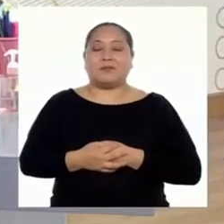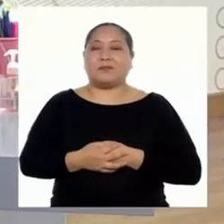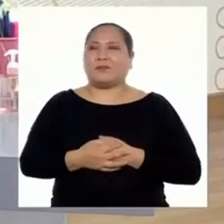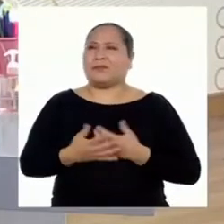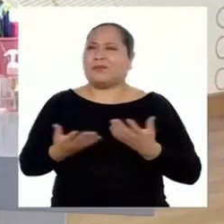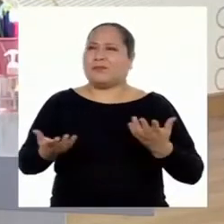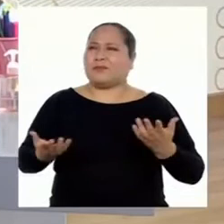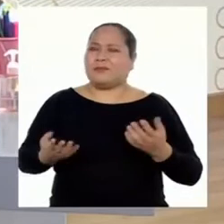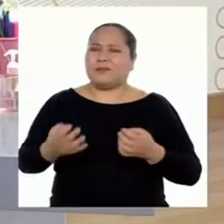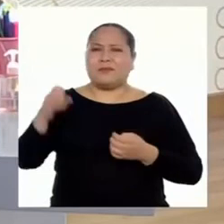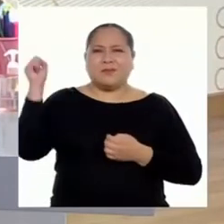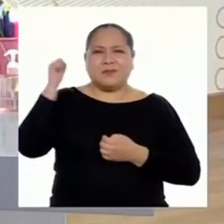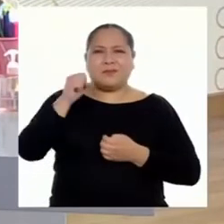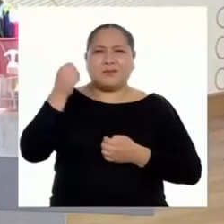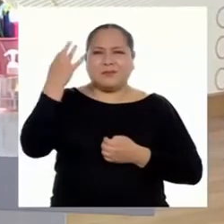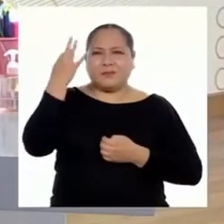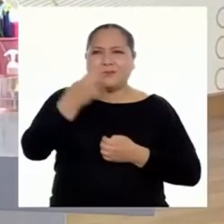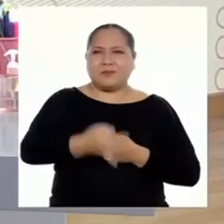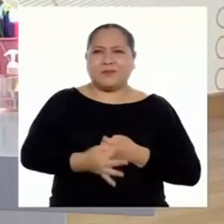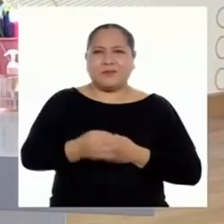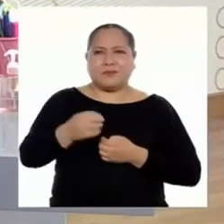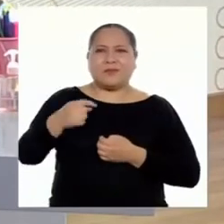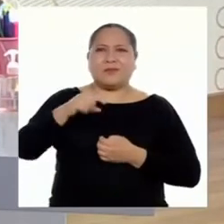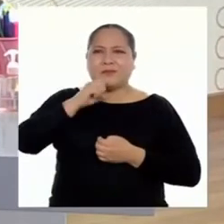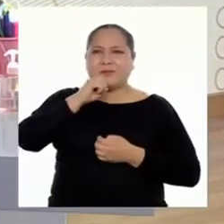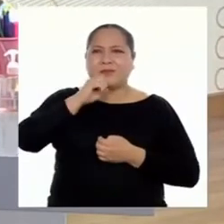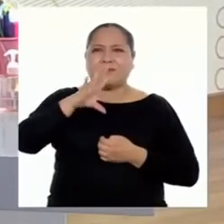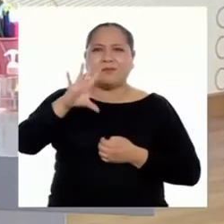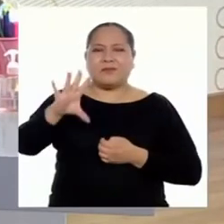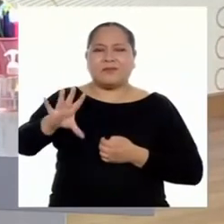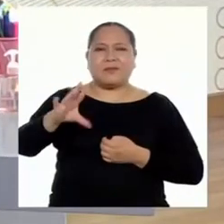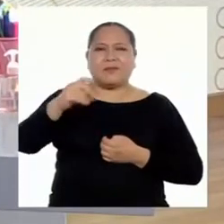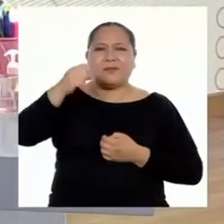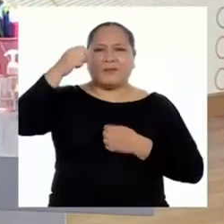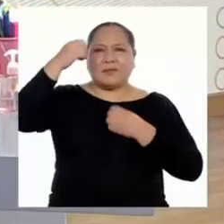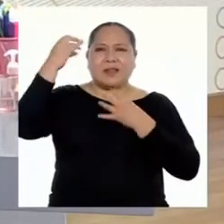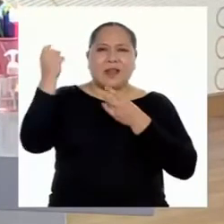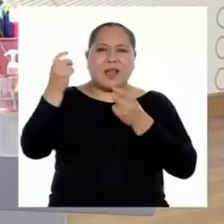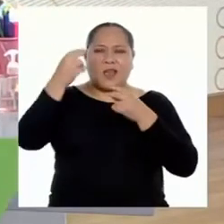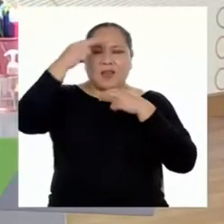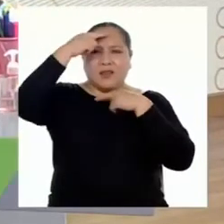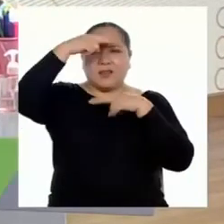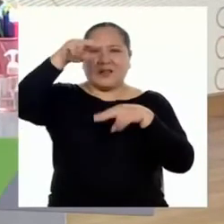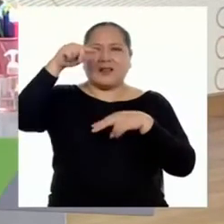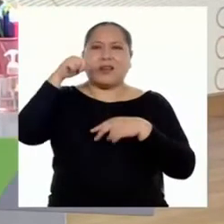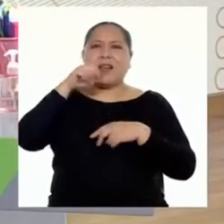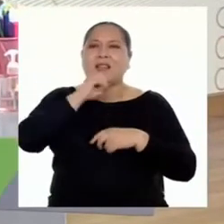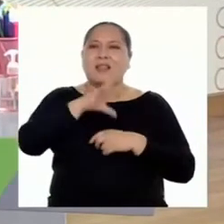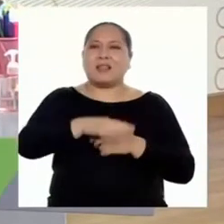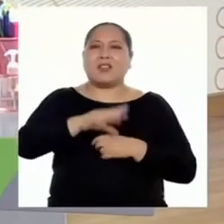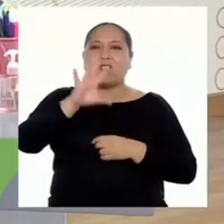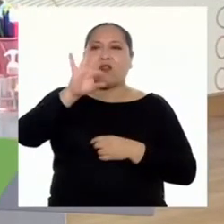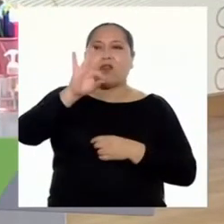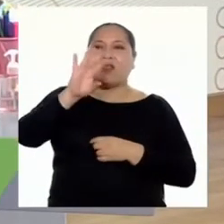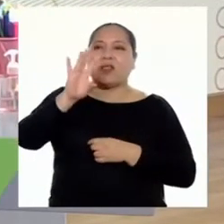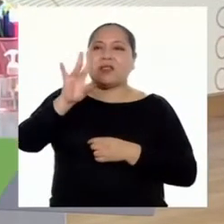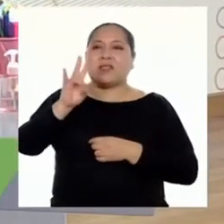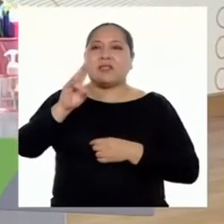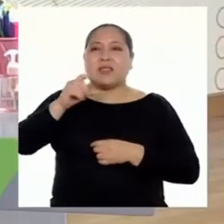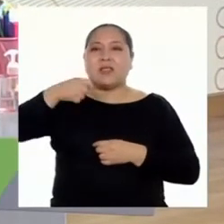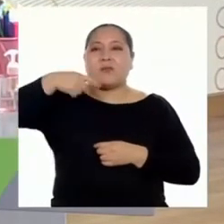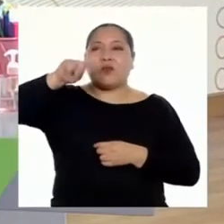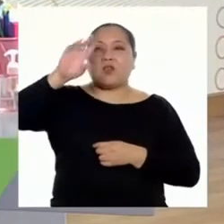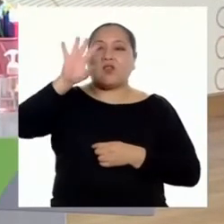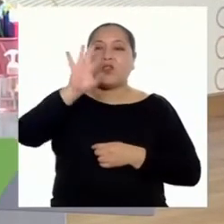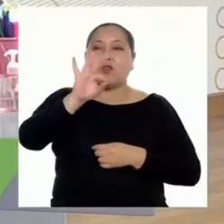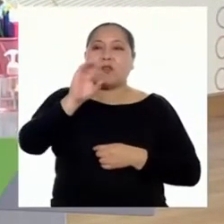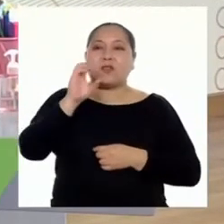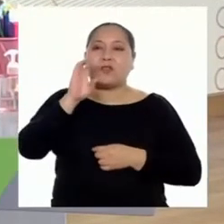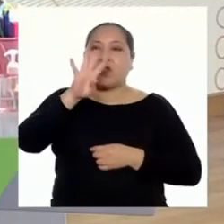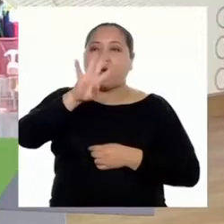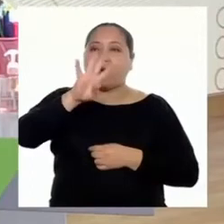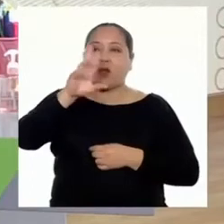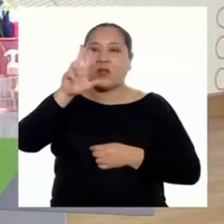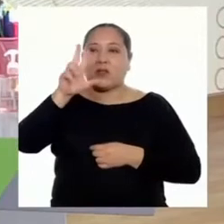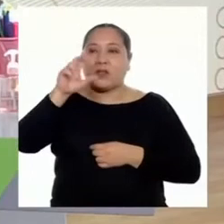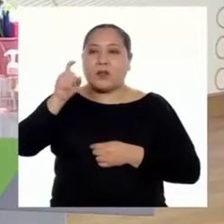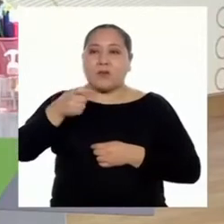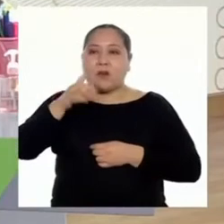Asus, sí es verdad lo que informaba la Rapi Noticia. Acá dice que 97.943